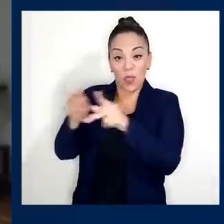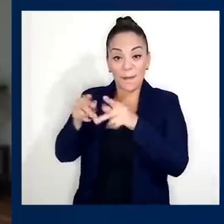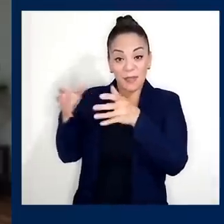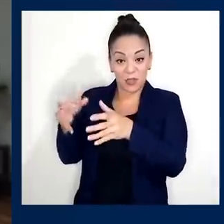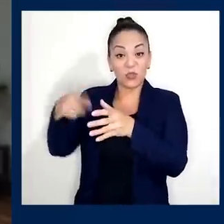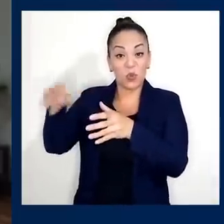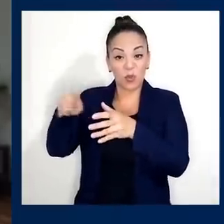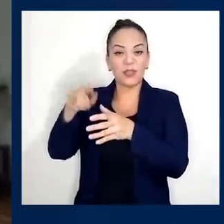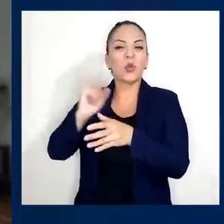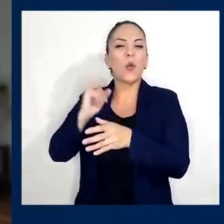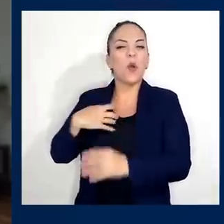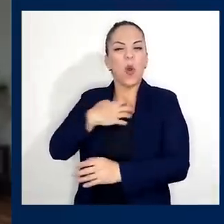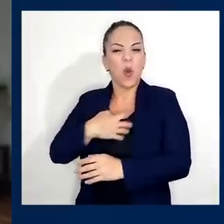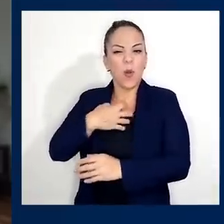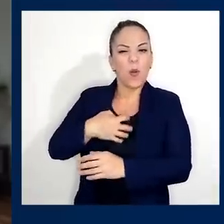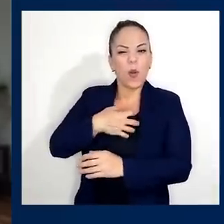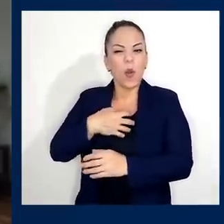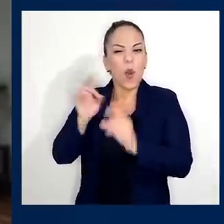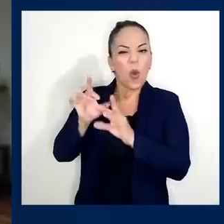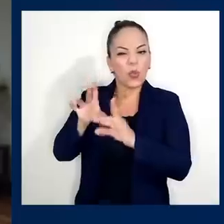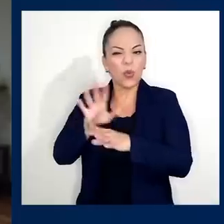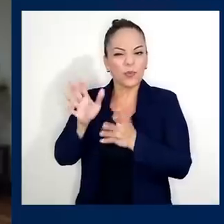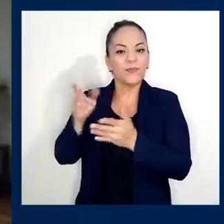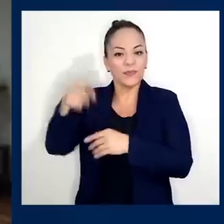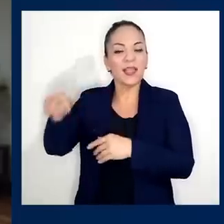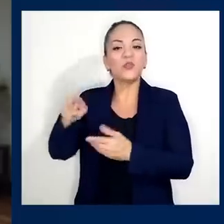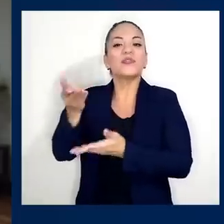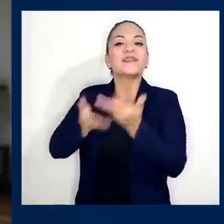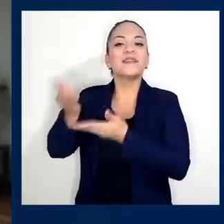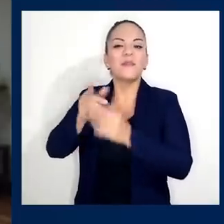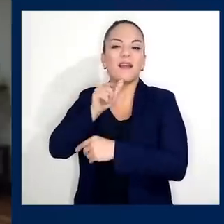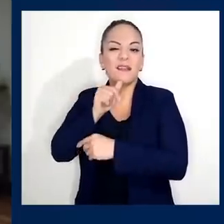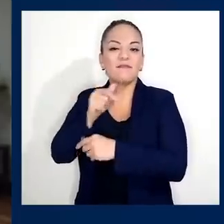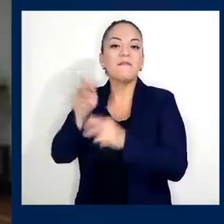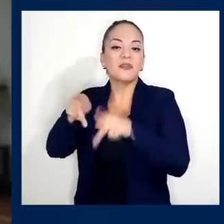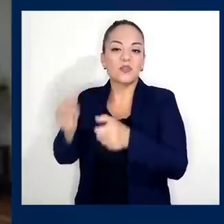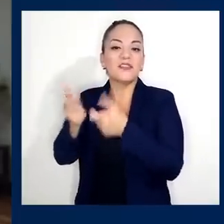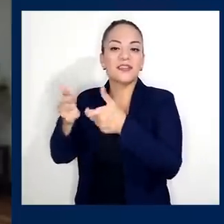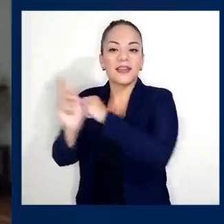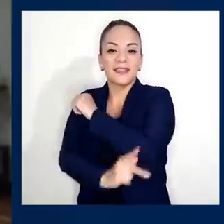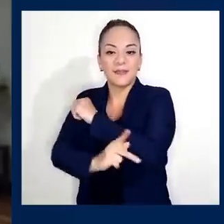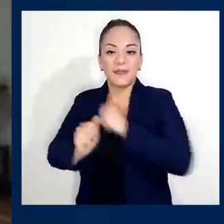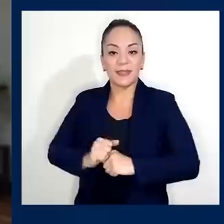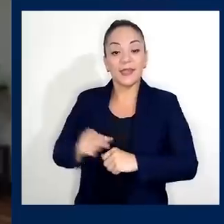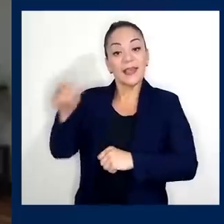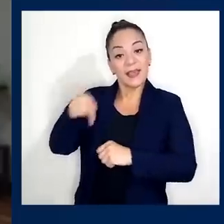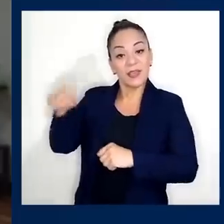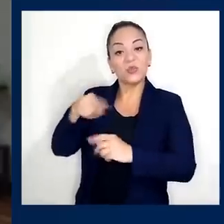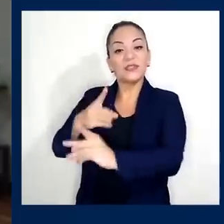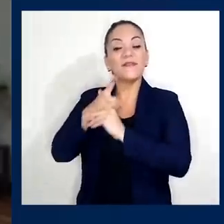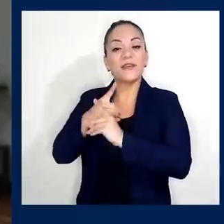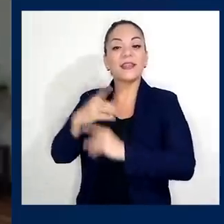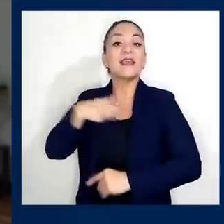odio, mentirosas y serviles de los ricos de este país. Salieron a